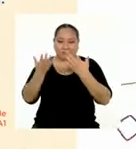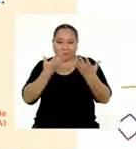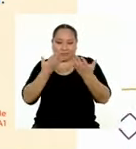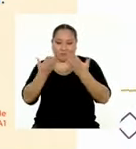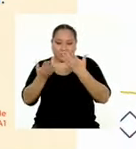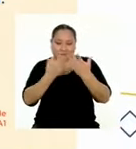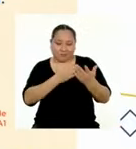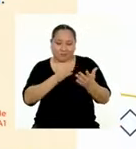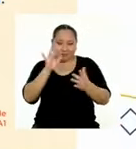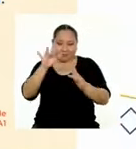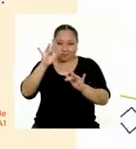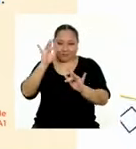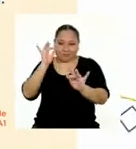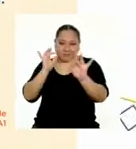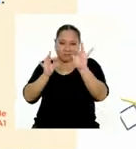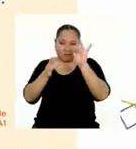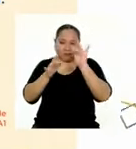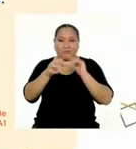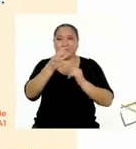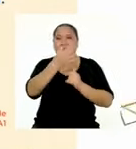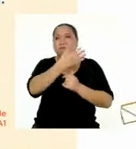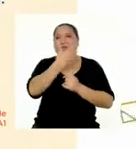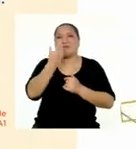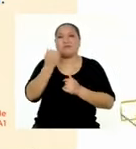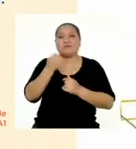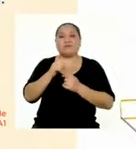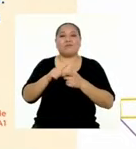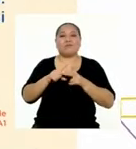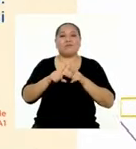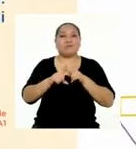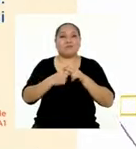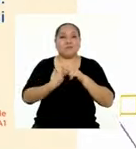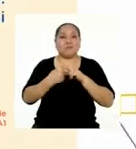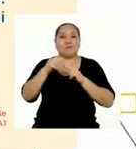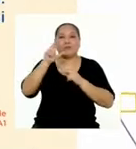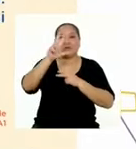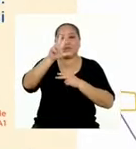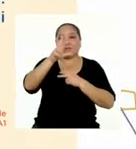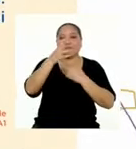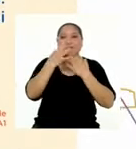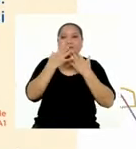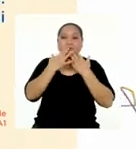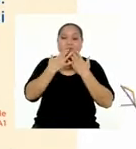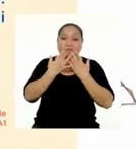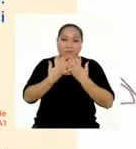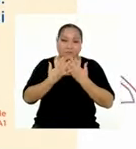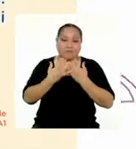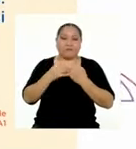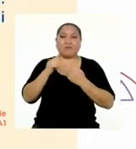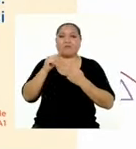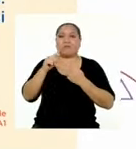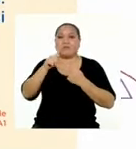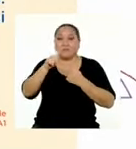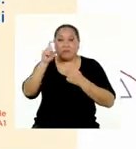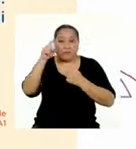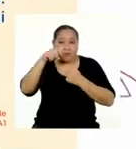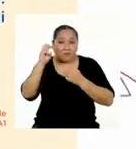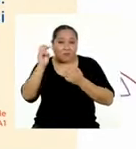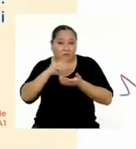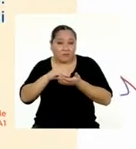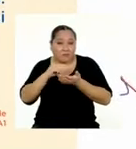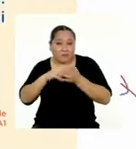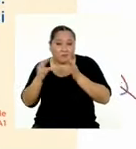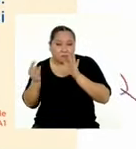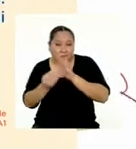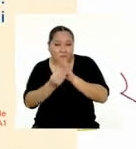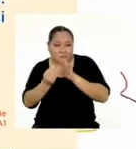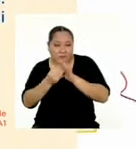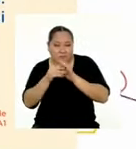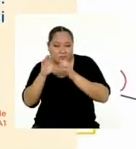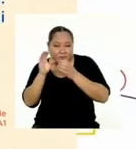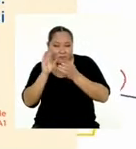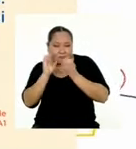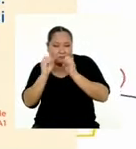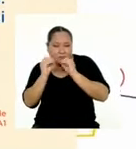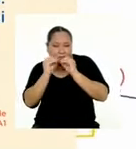agradable. Lo mejor es empezar con tres colores y si necesitamos más, añadir tonos y matices.